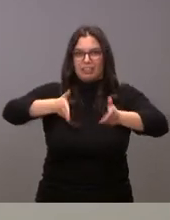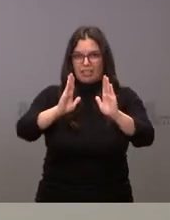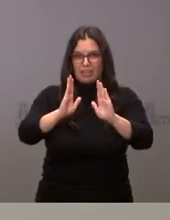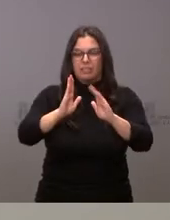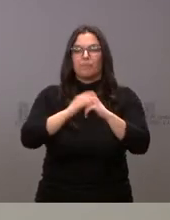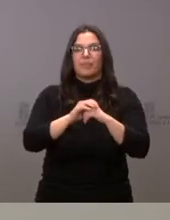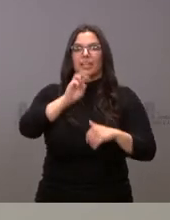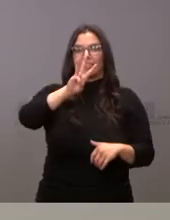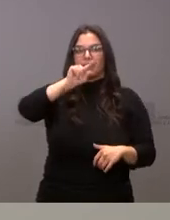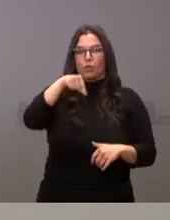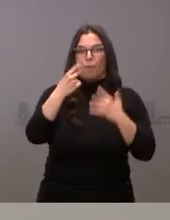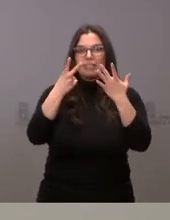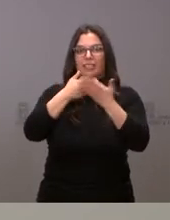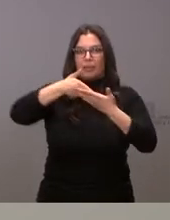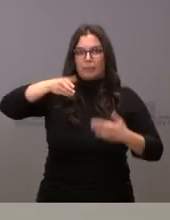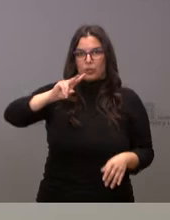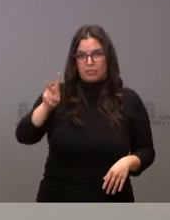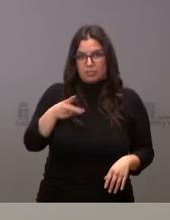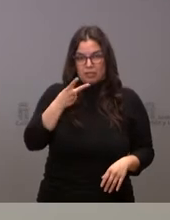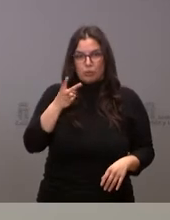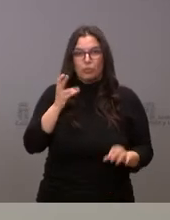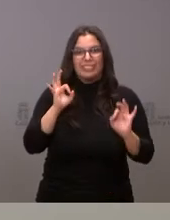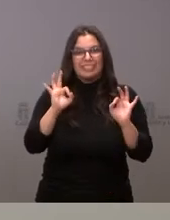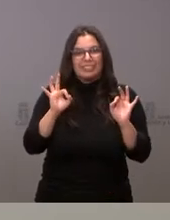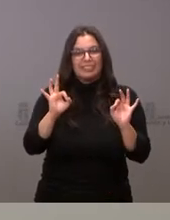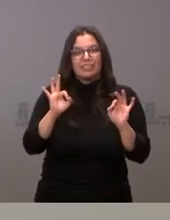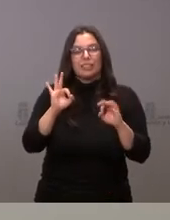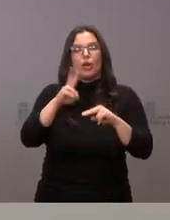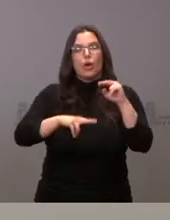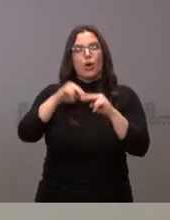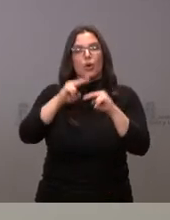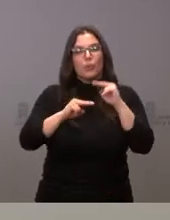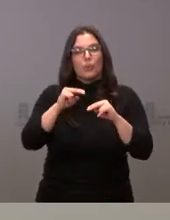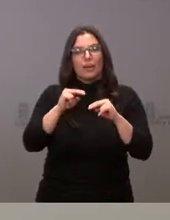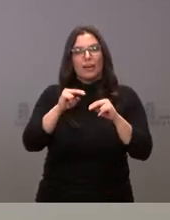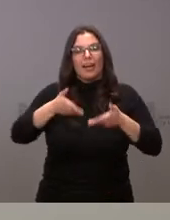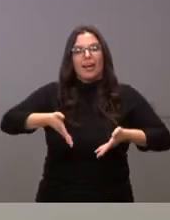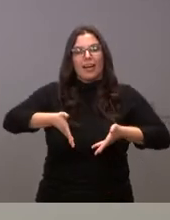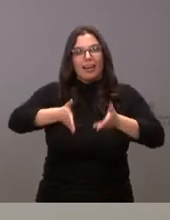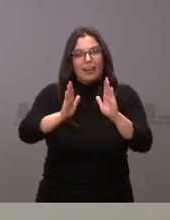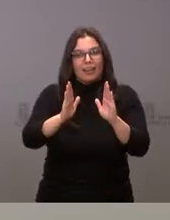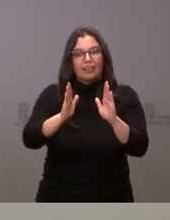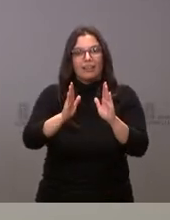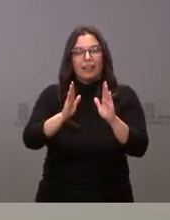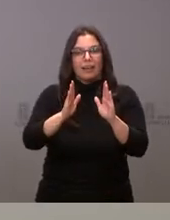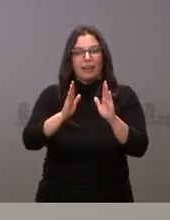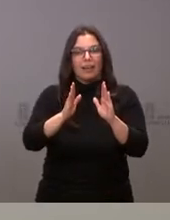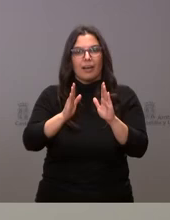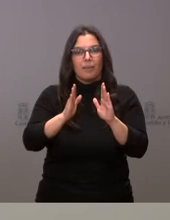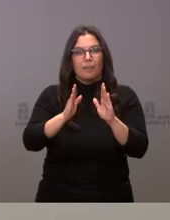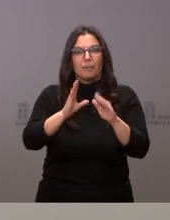3,7 millones de euros para obras en la carretera que comunica